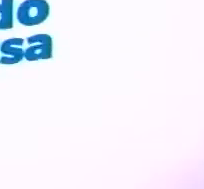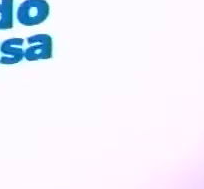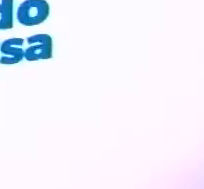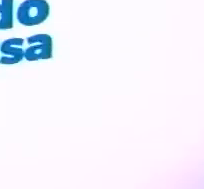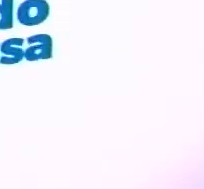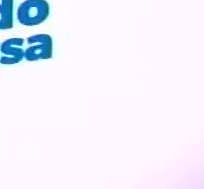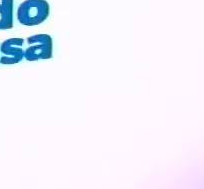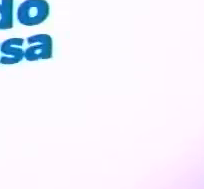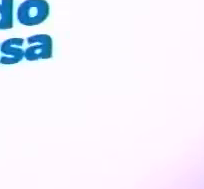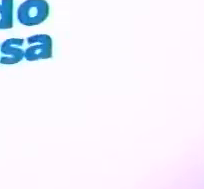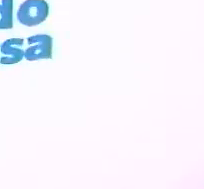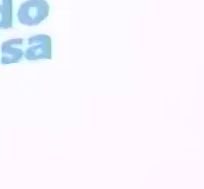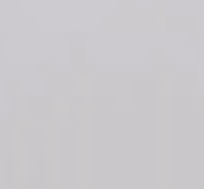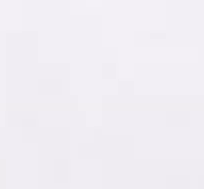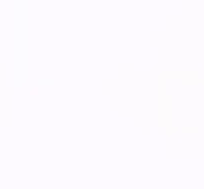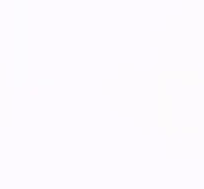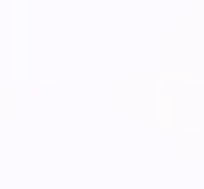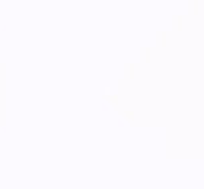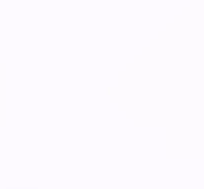Casa.